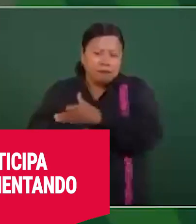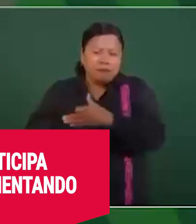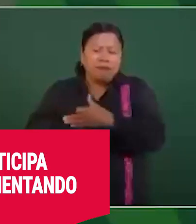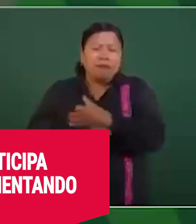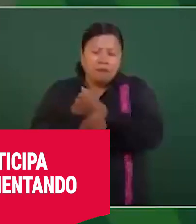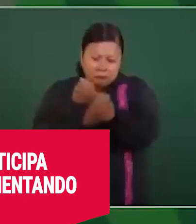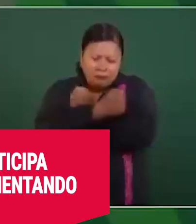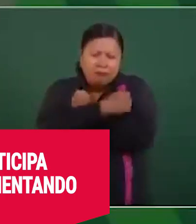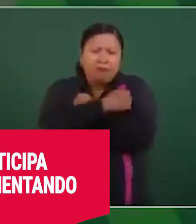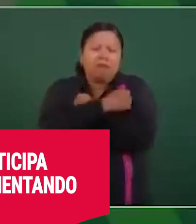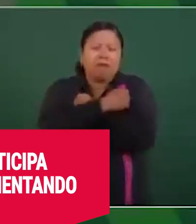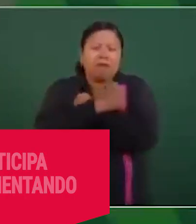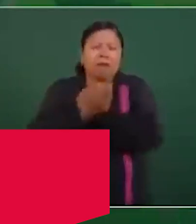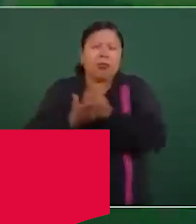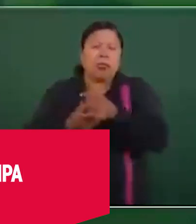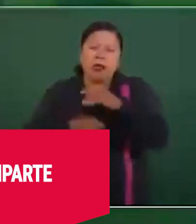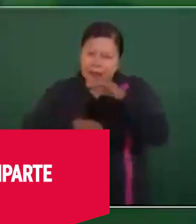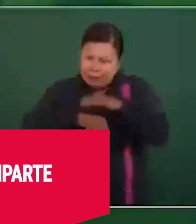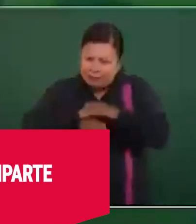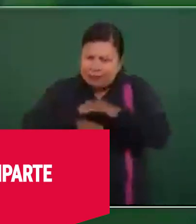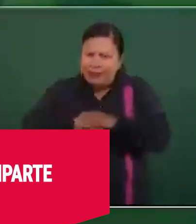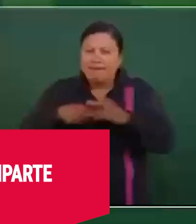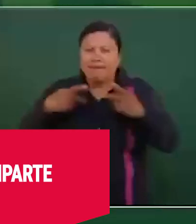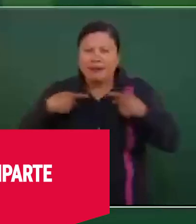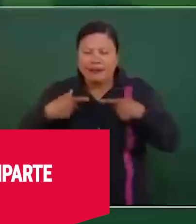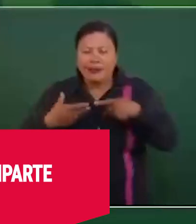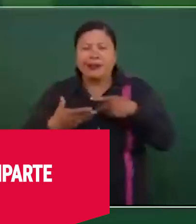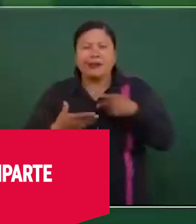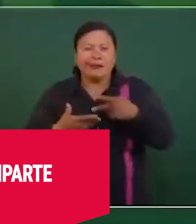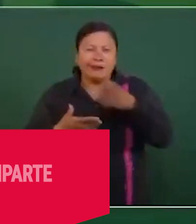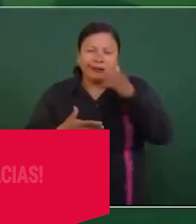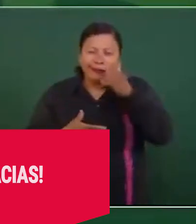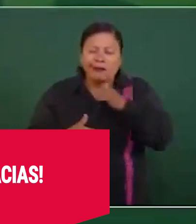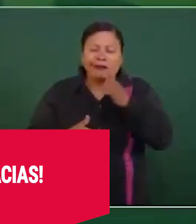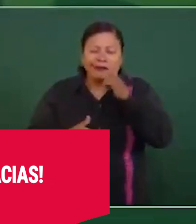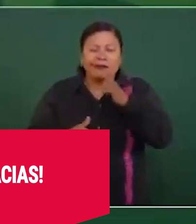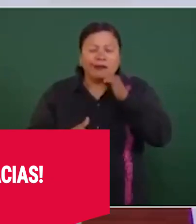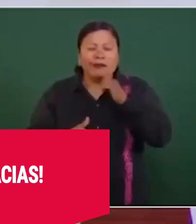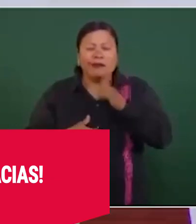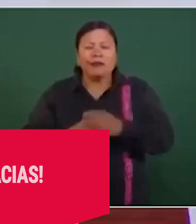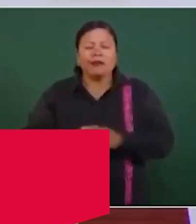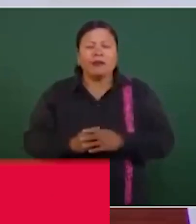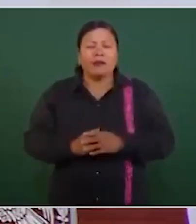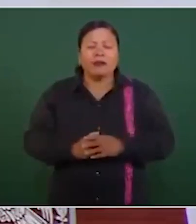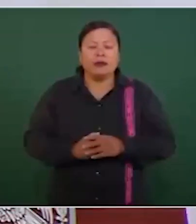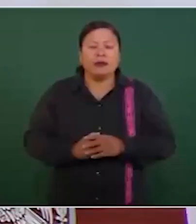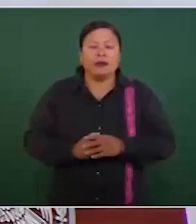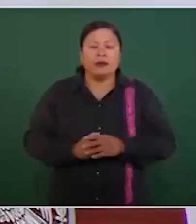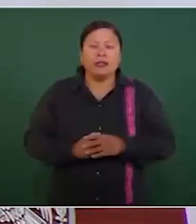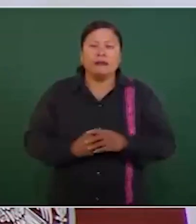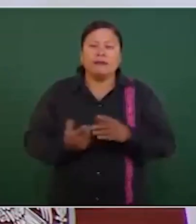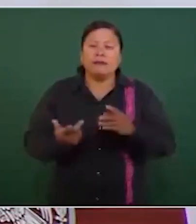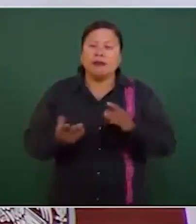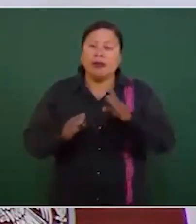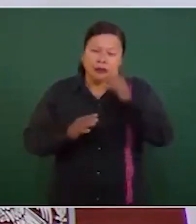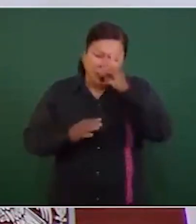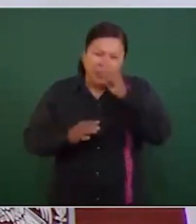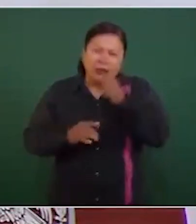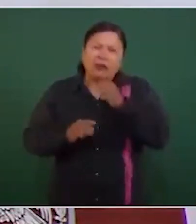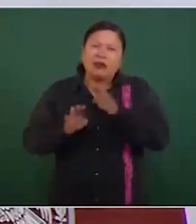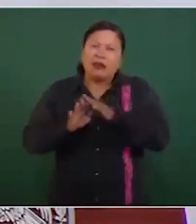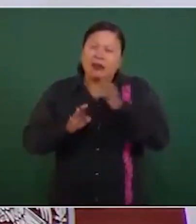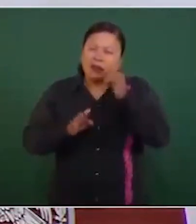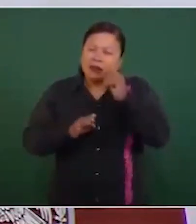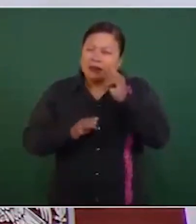sus amigos, a sus lectores, a quienes constantemente la veían en los programas